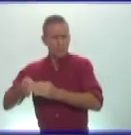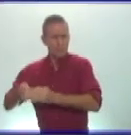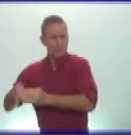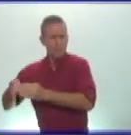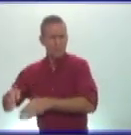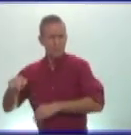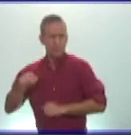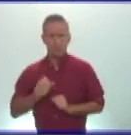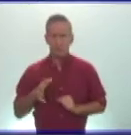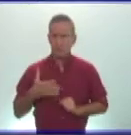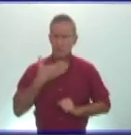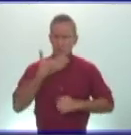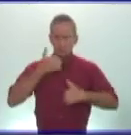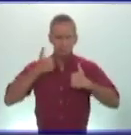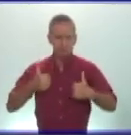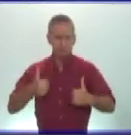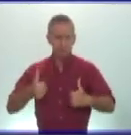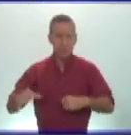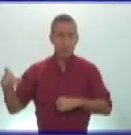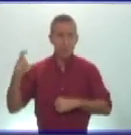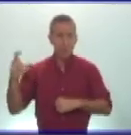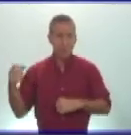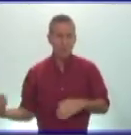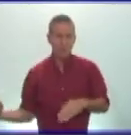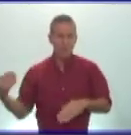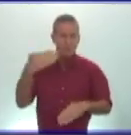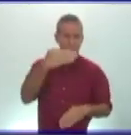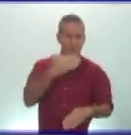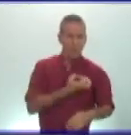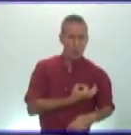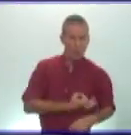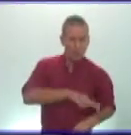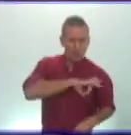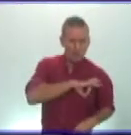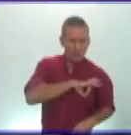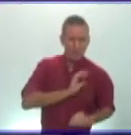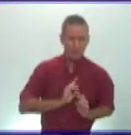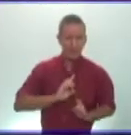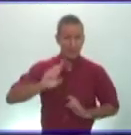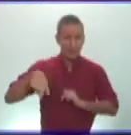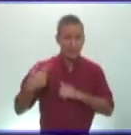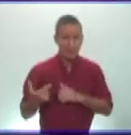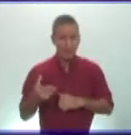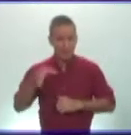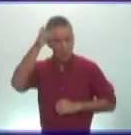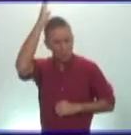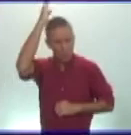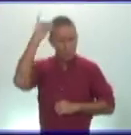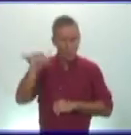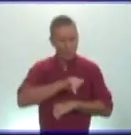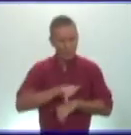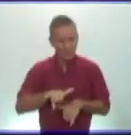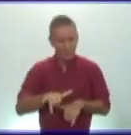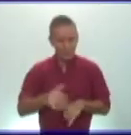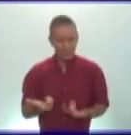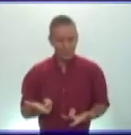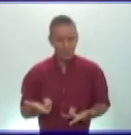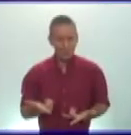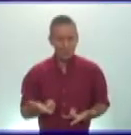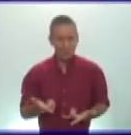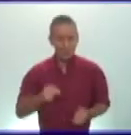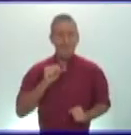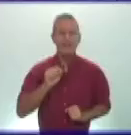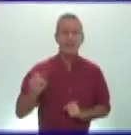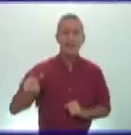púnicos los cartagineses para recuperarse decidieron invadir hispania pero los romanos también querían su parte y al final estalló la